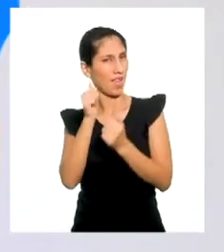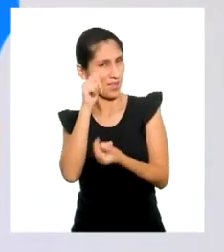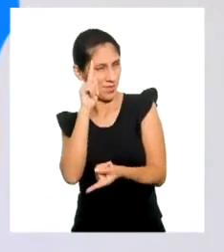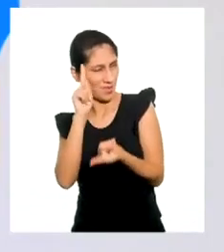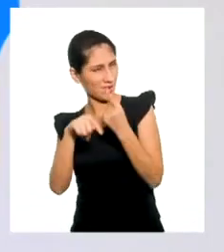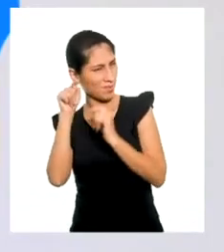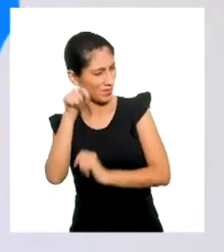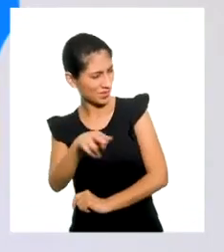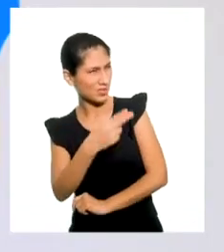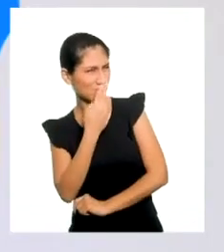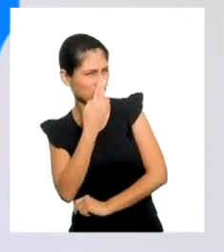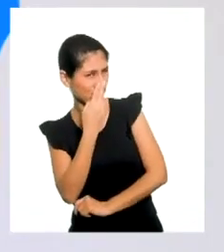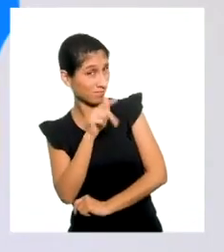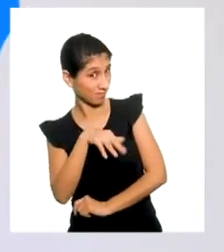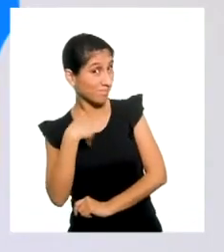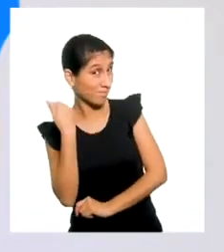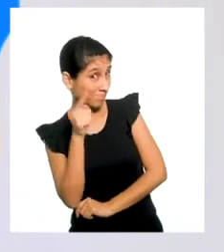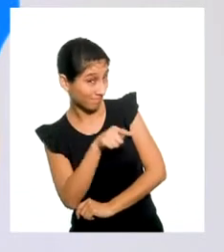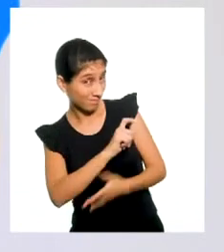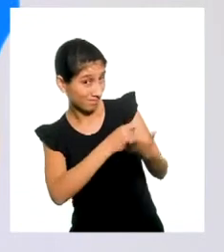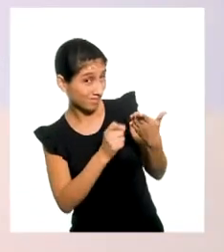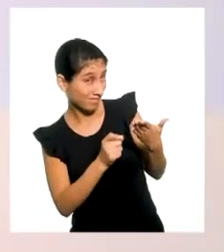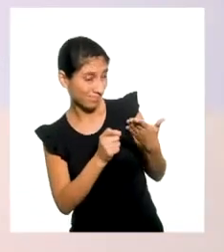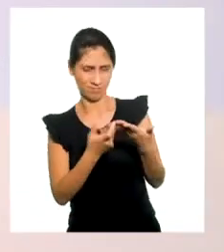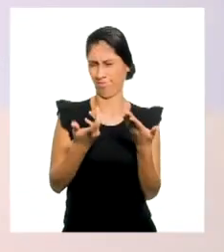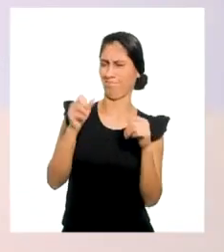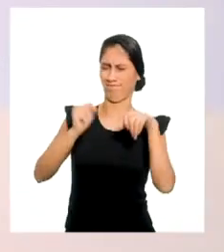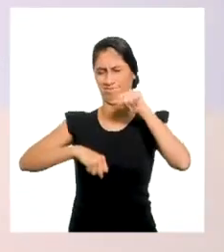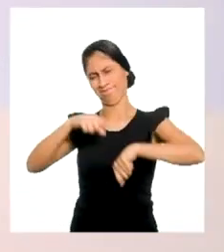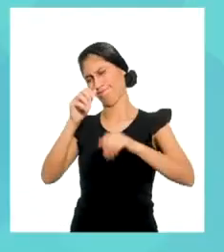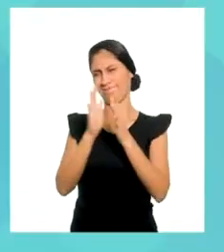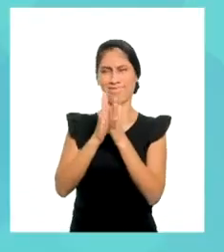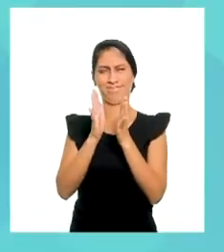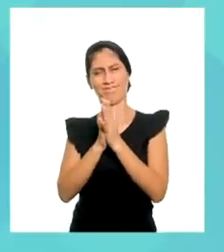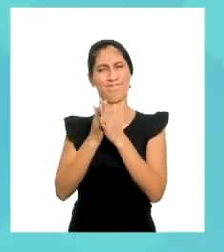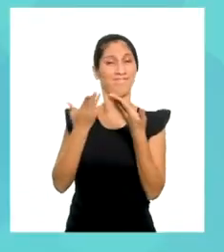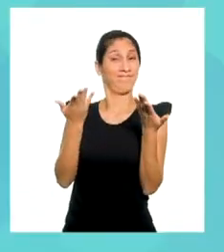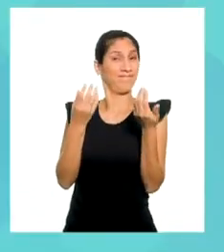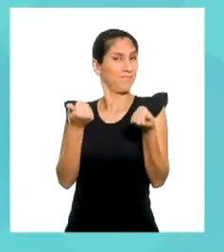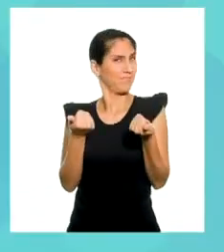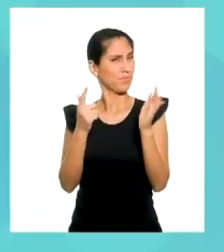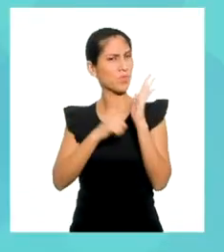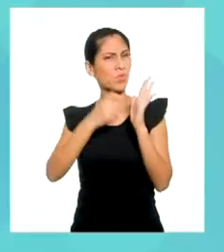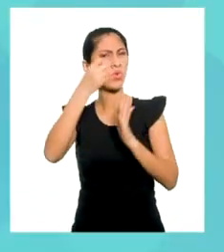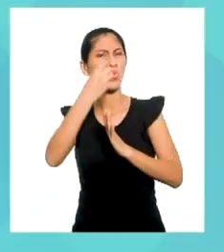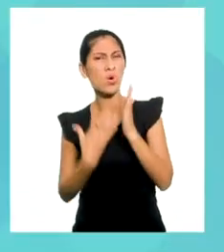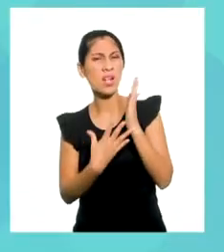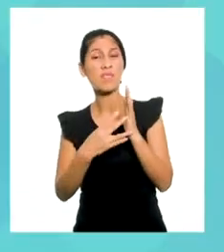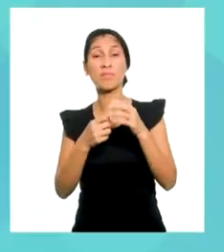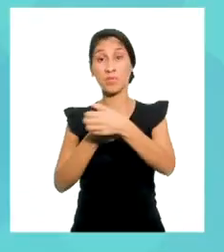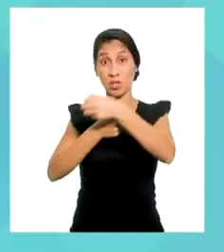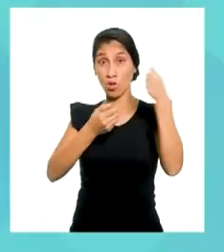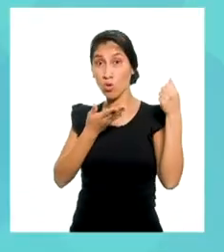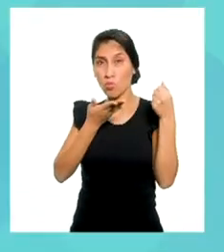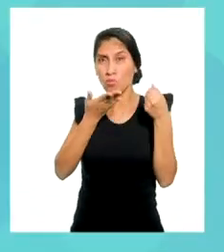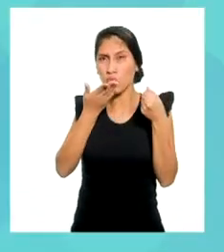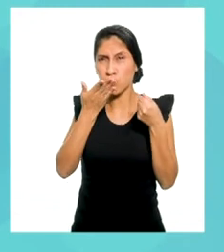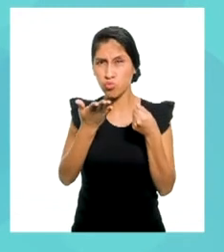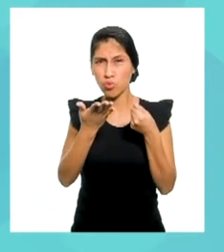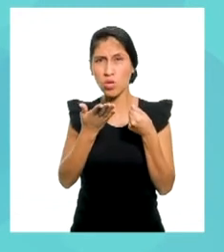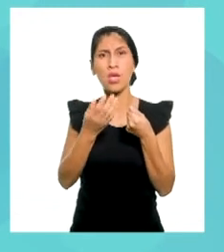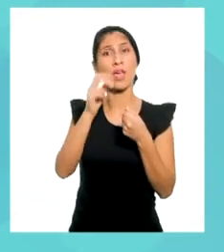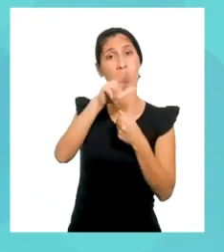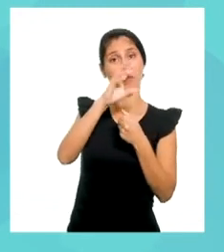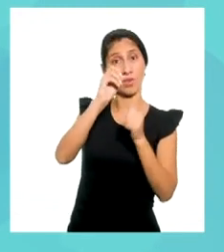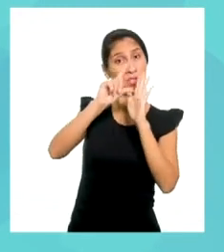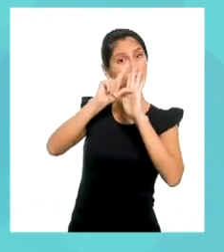reto para ti, tocino. ¿Crees que lo puedas resolver? ¡Por supuesto! ¿Cuál será la temperatura del horno a 30 minutos de